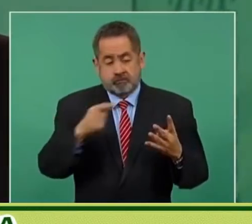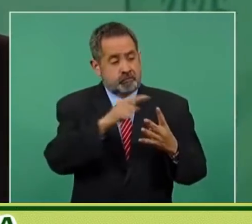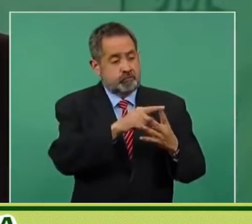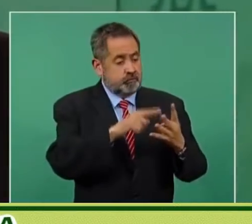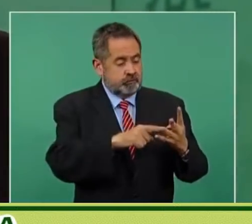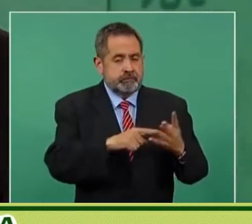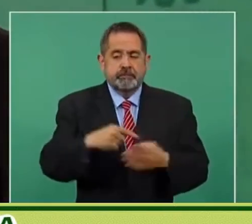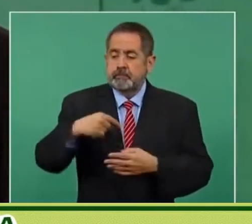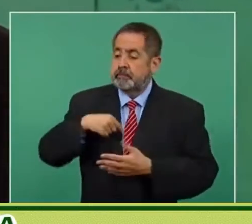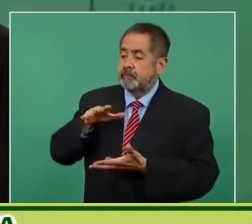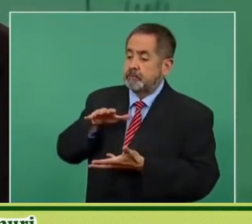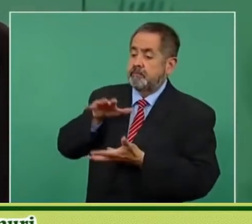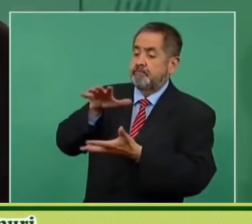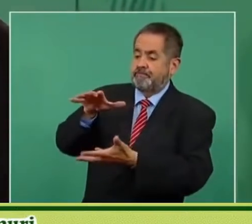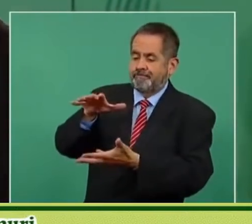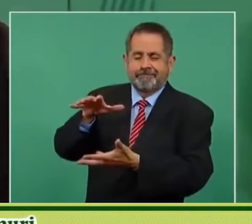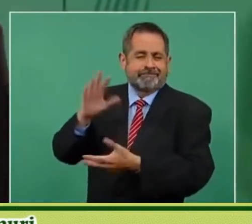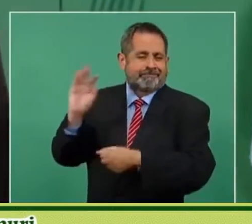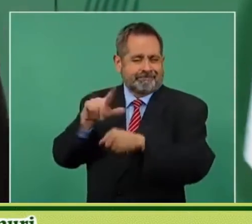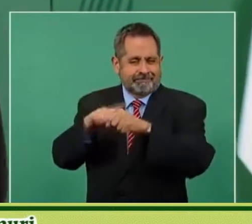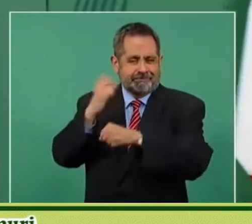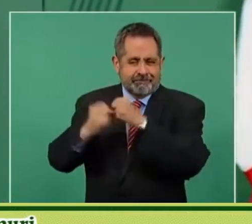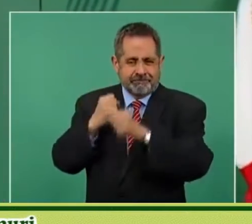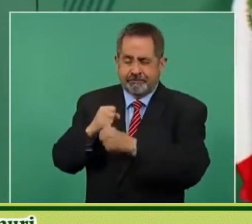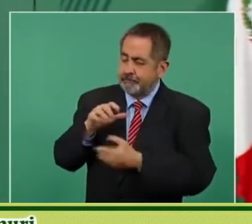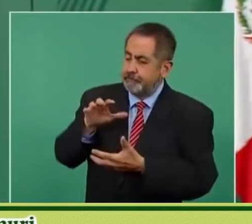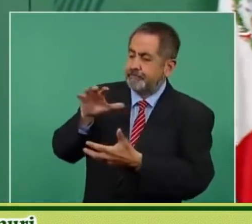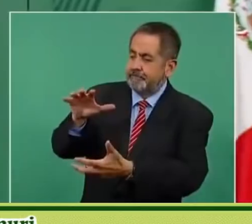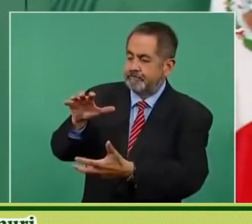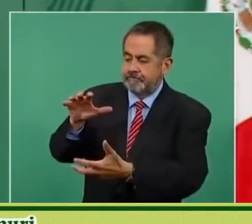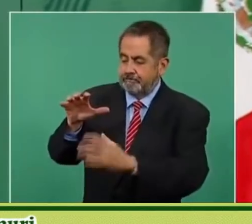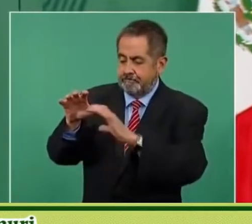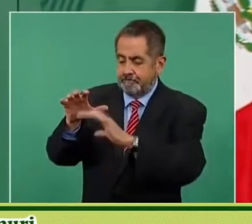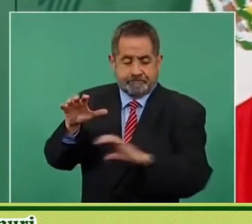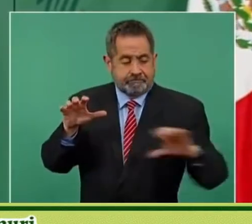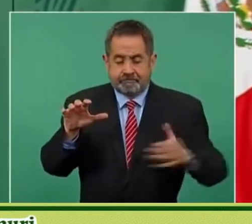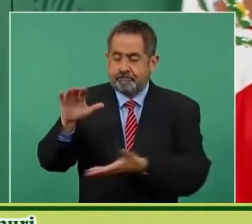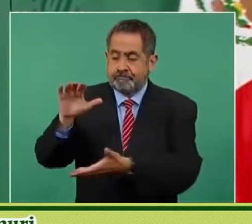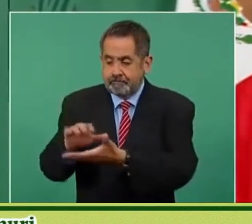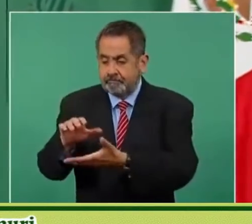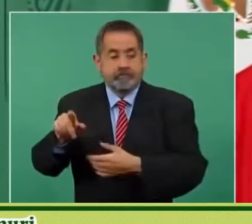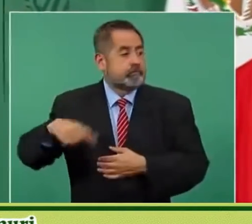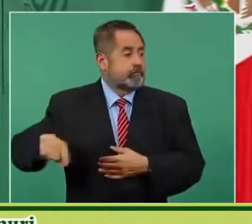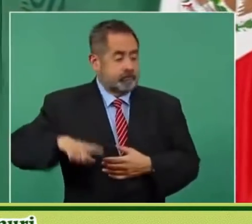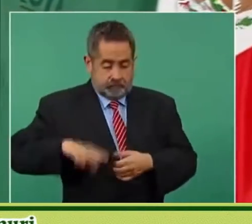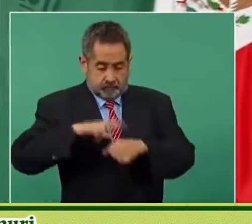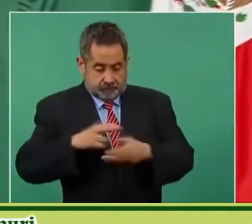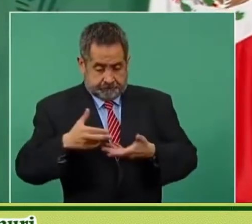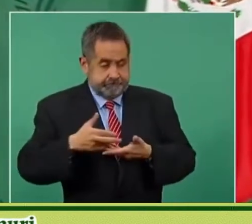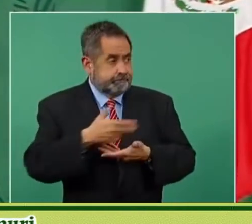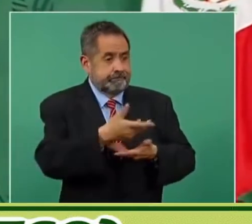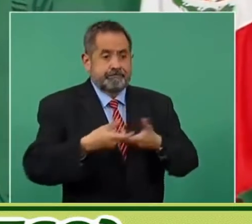las participaciones anticipadas? Y el que entra